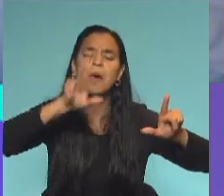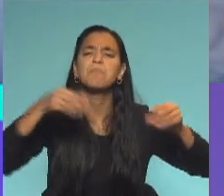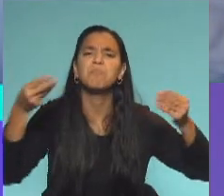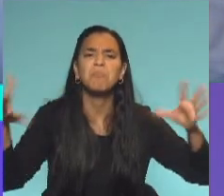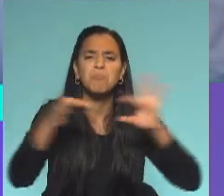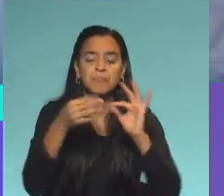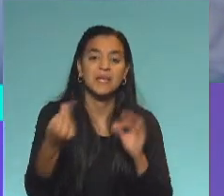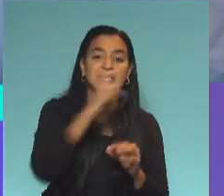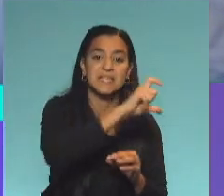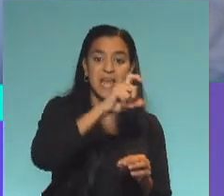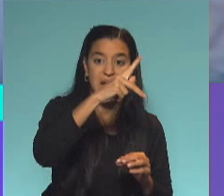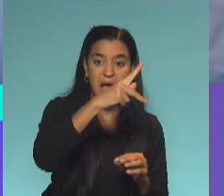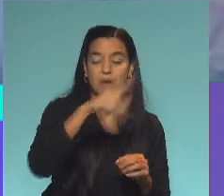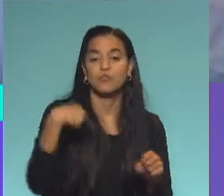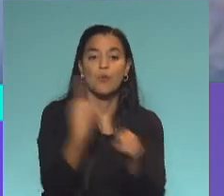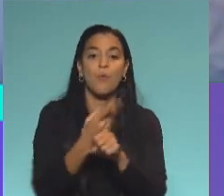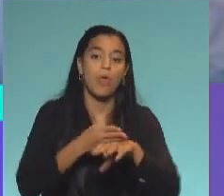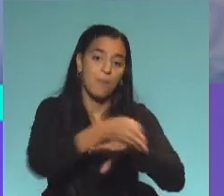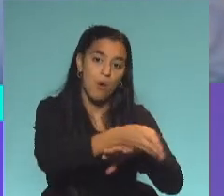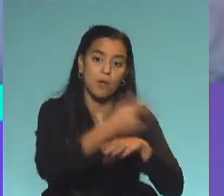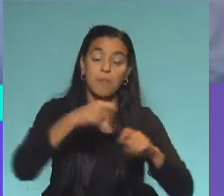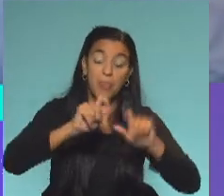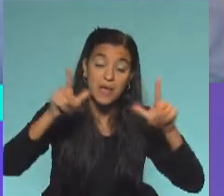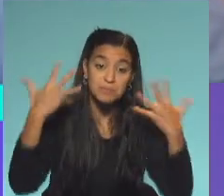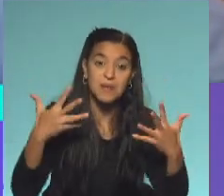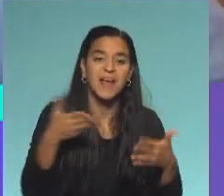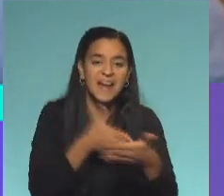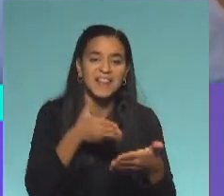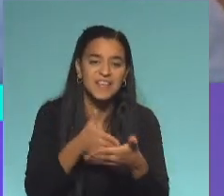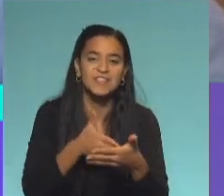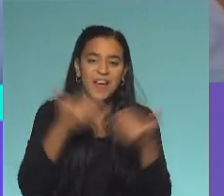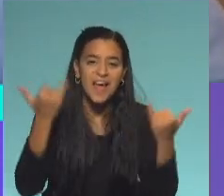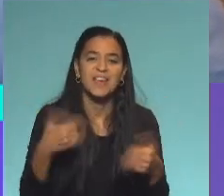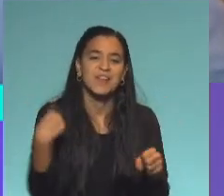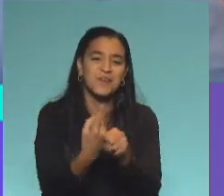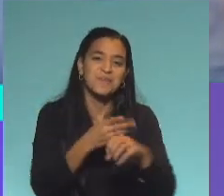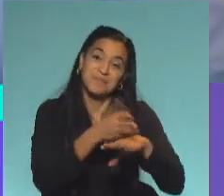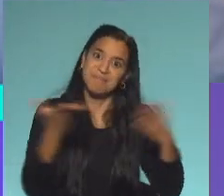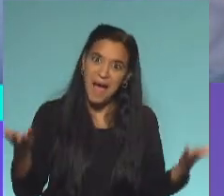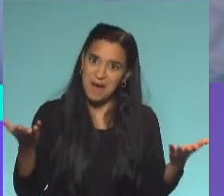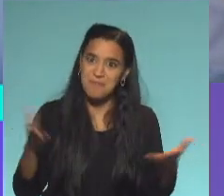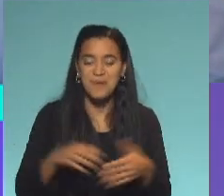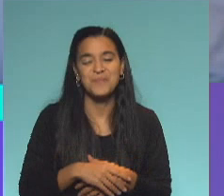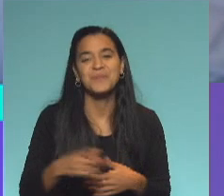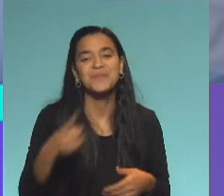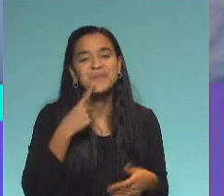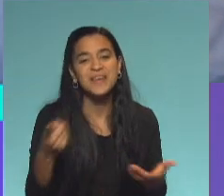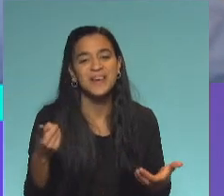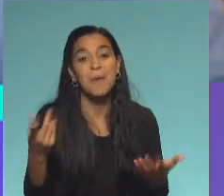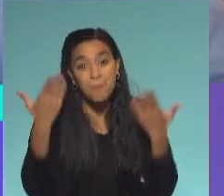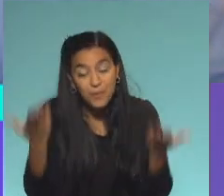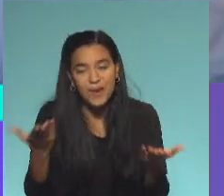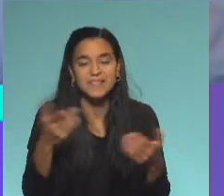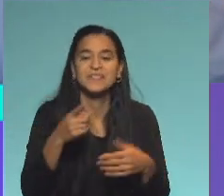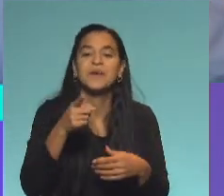Porque al CSK no podemos ir, Silvita. Vamos, despertate, hay restricciones. No se puede ir a lado. Así que, lo que decían